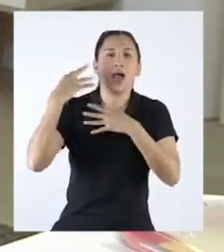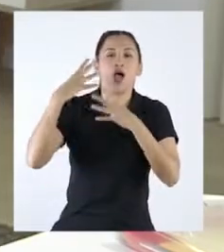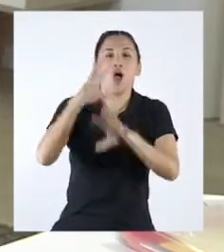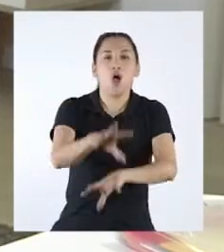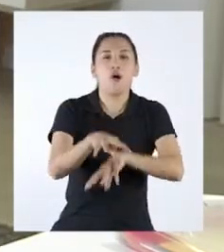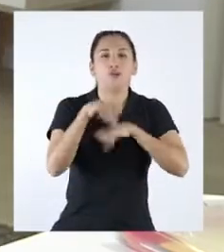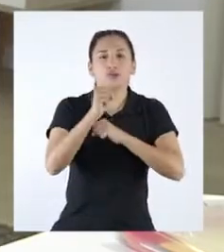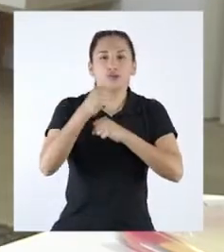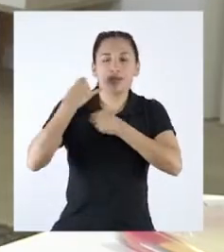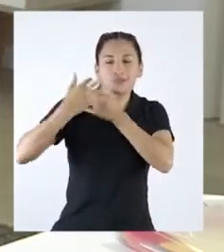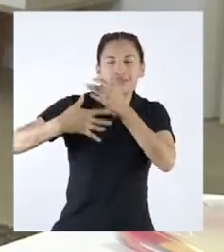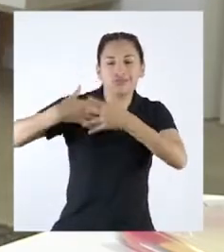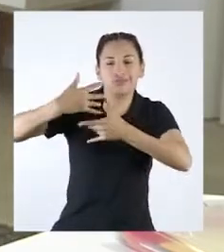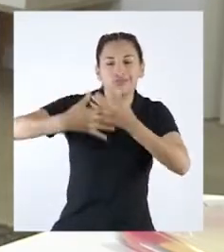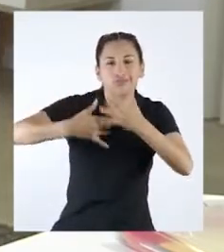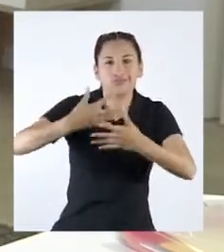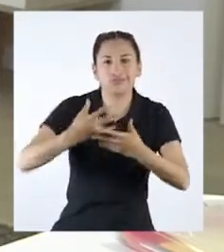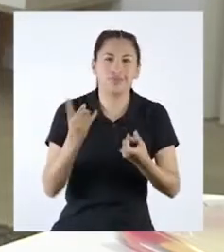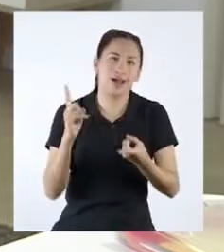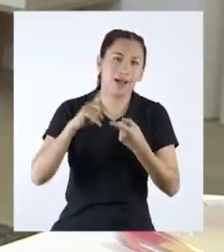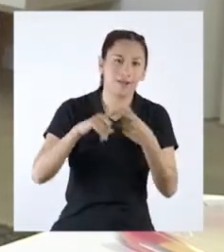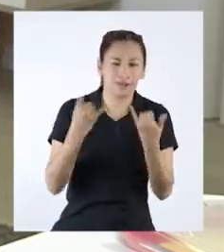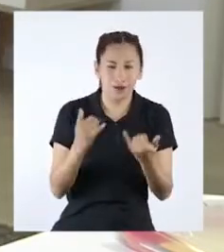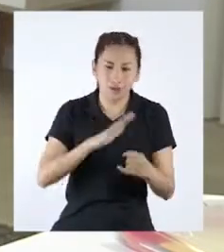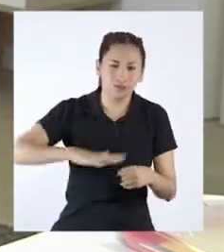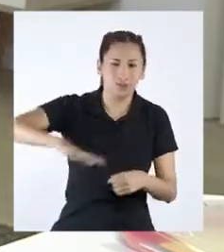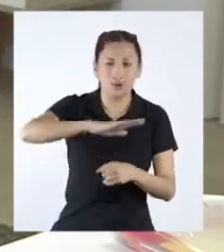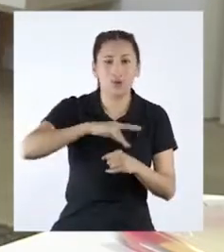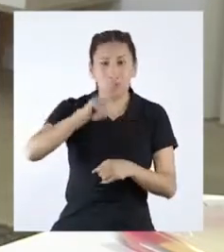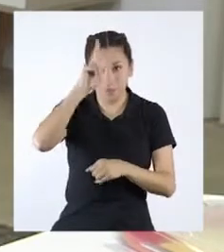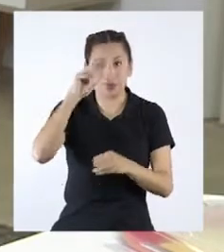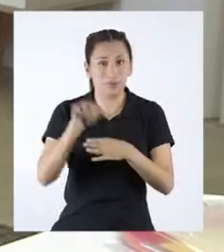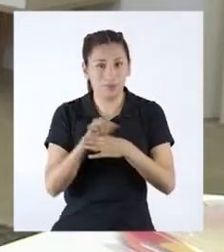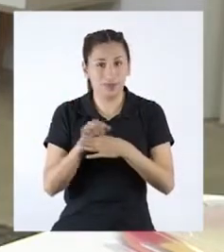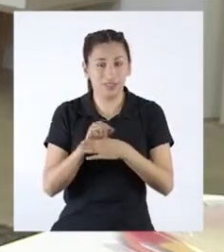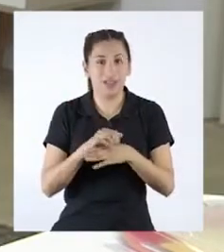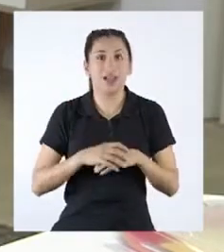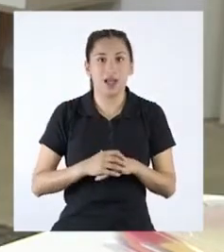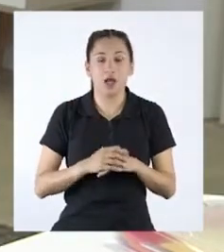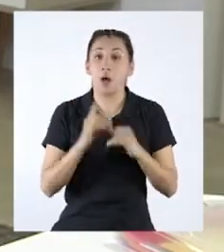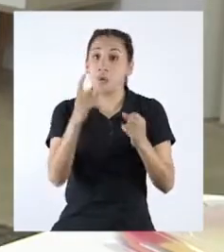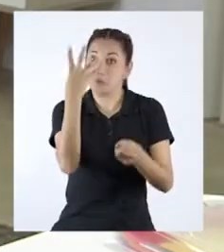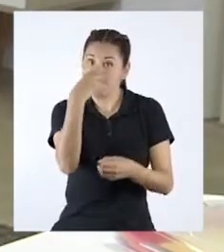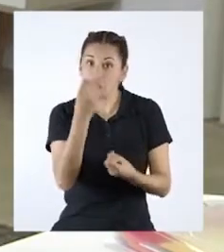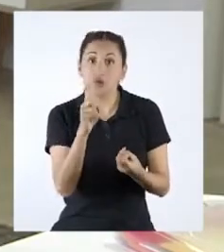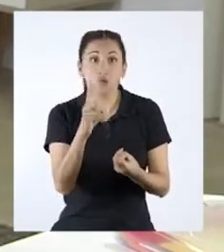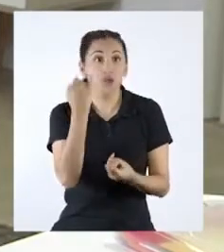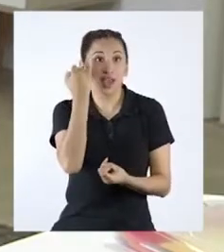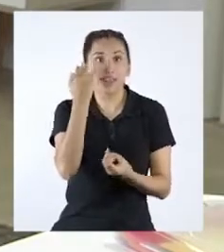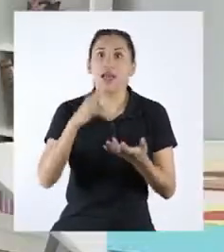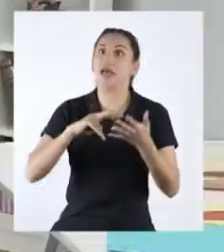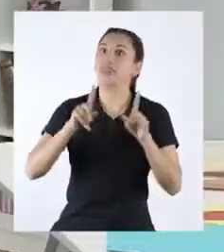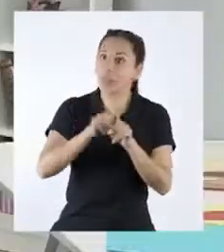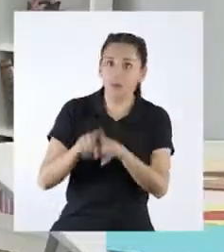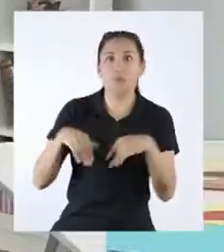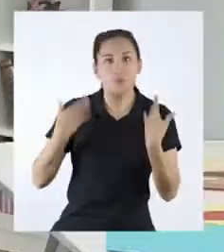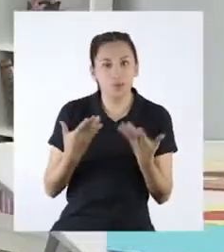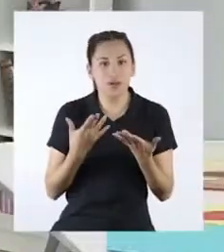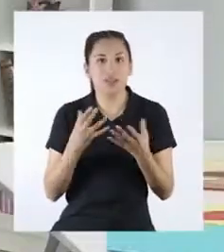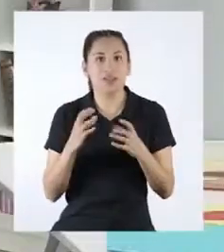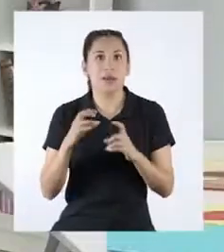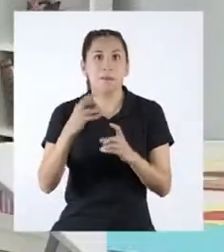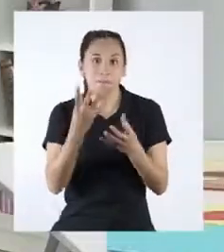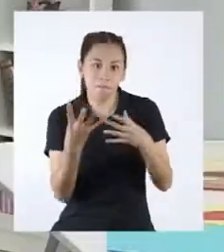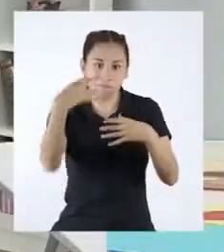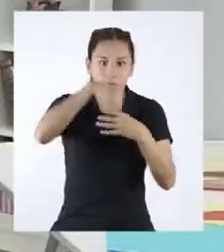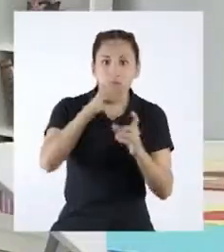origen ancestral que aún se practican en todo el Perú. Interesante que una idea pueda ser patrimonio. Ahora,